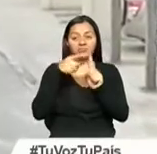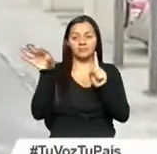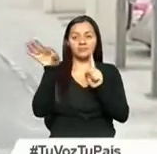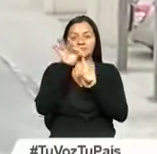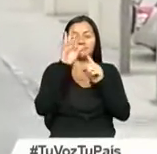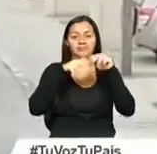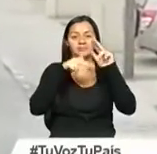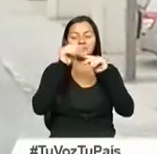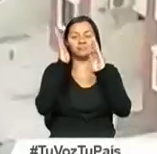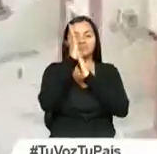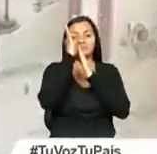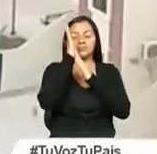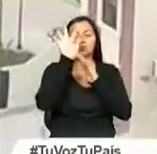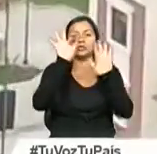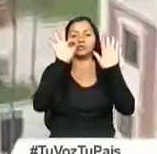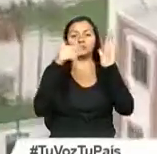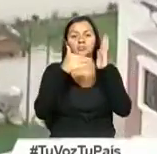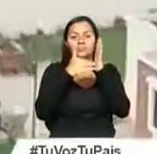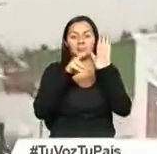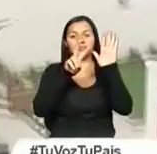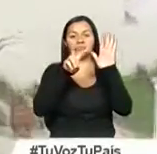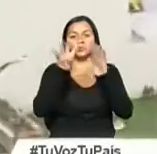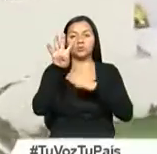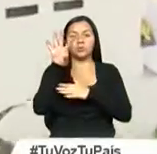.749 indirectas.